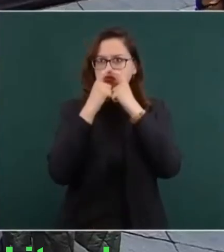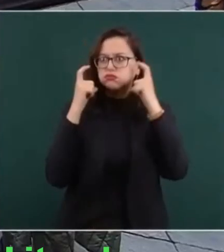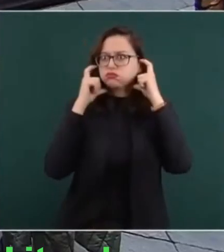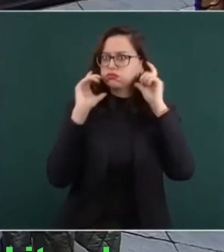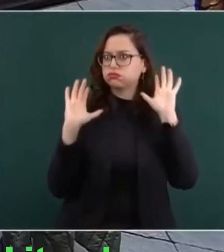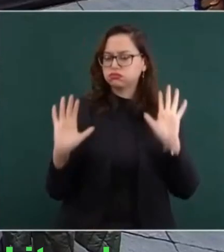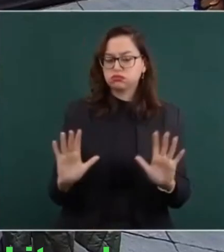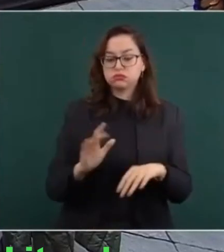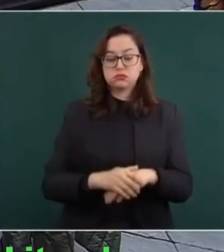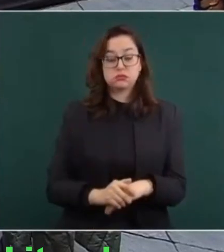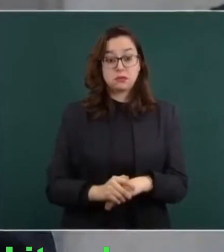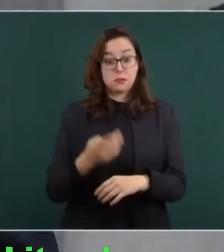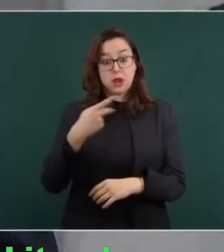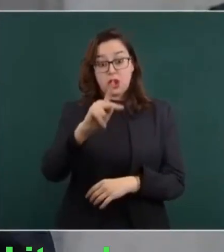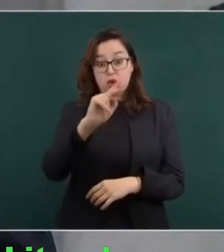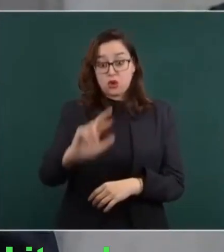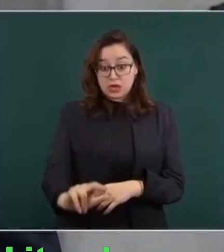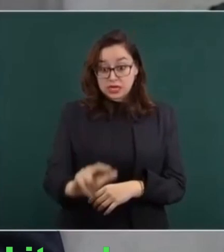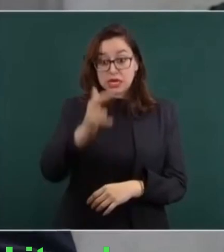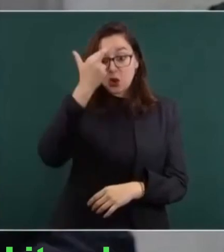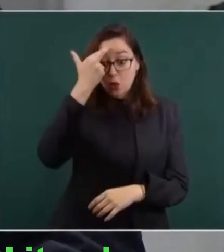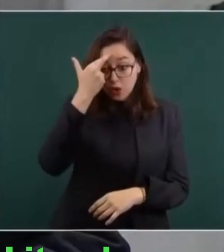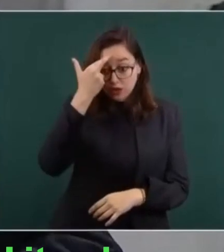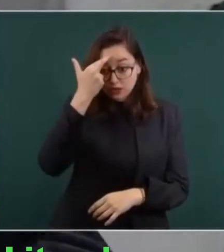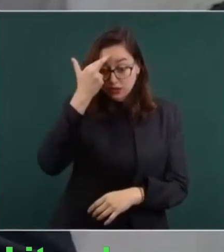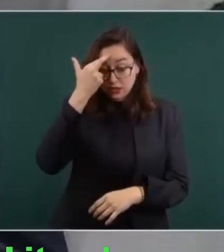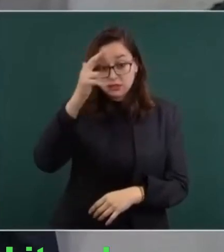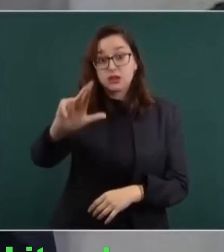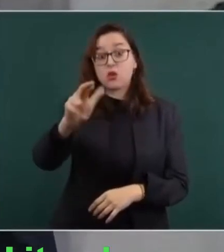desde que inició la pandemia, pero desde antes.